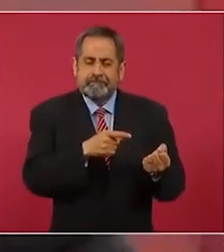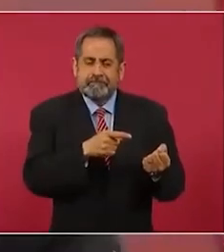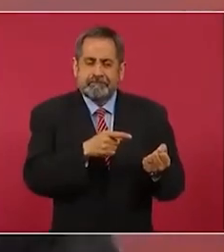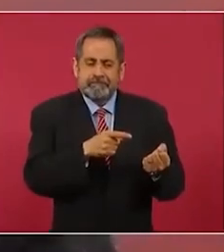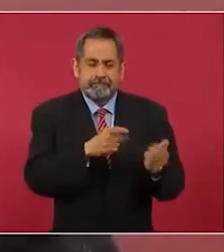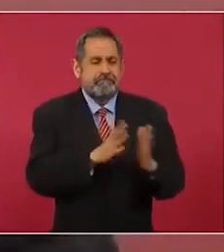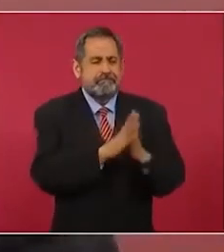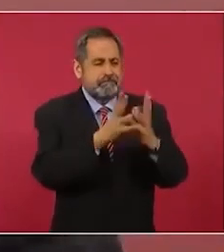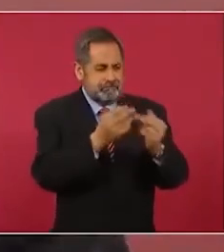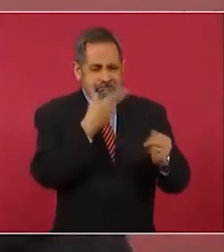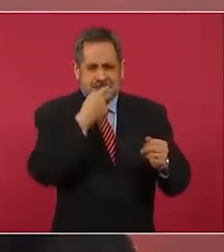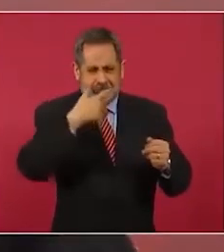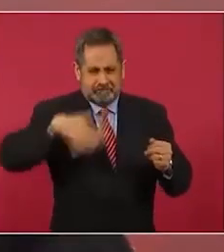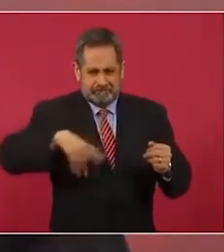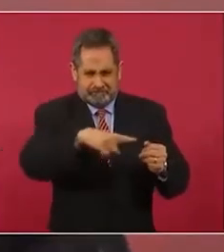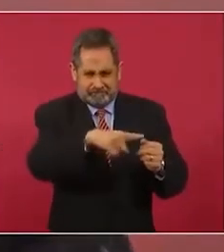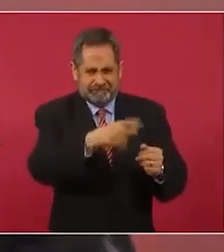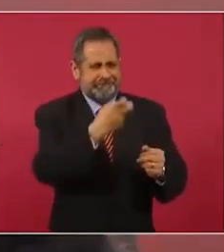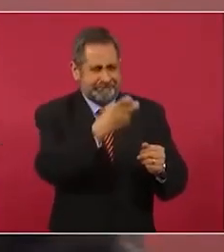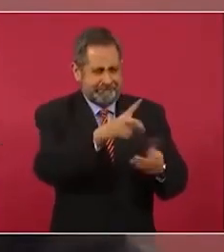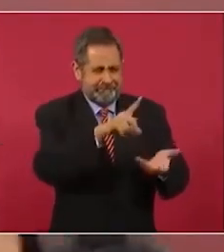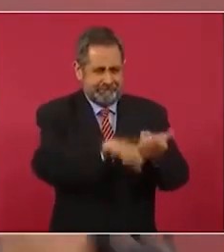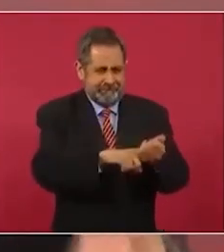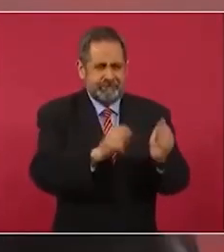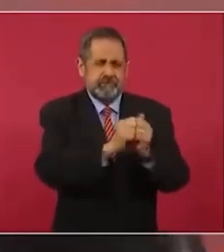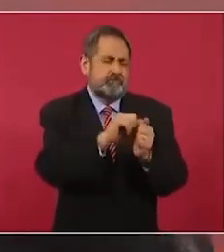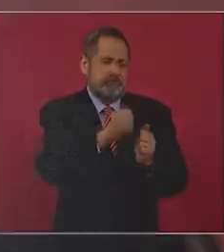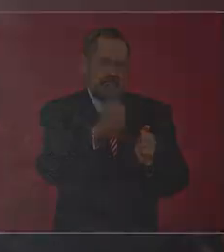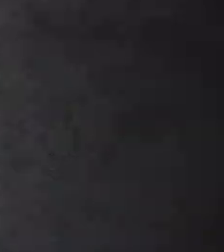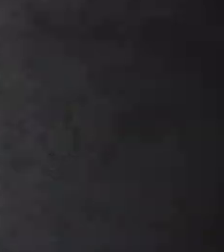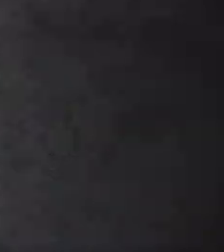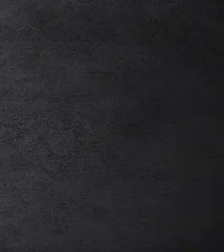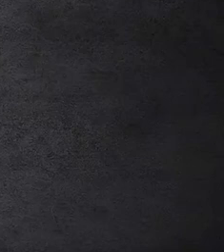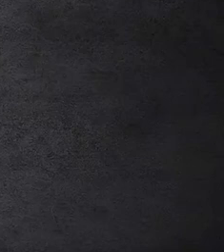participó este señor junto con otros